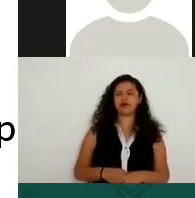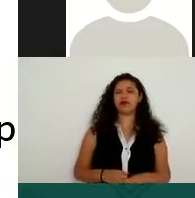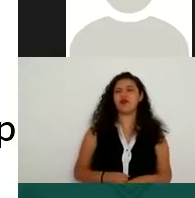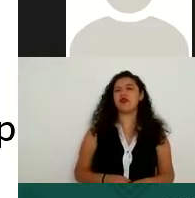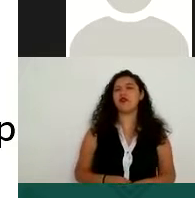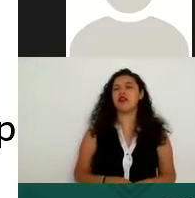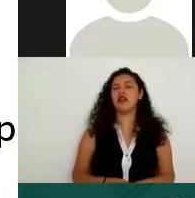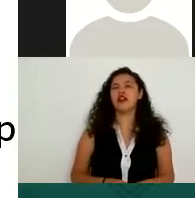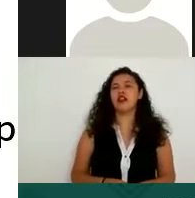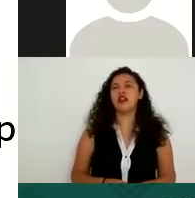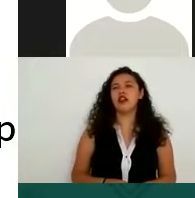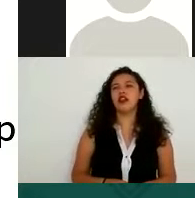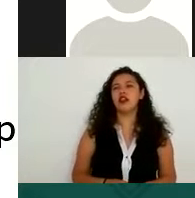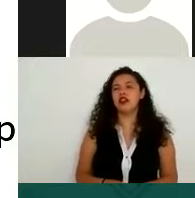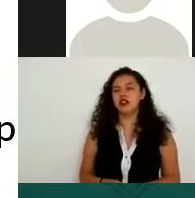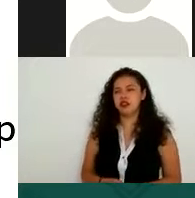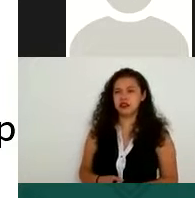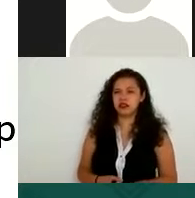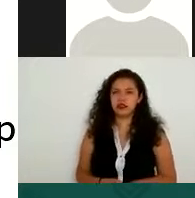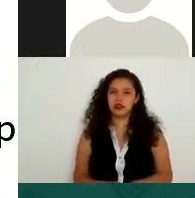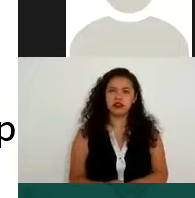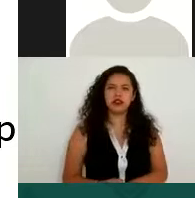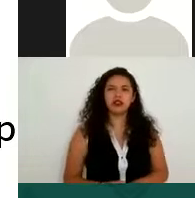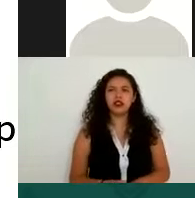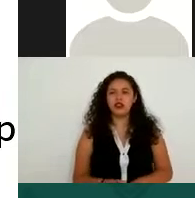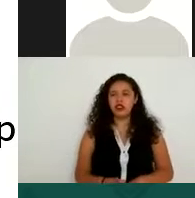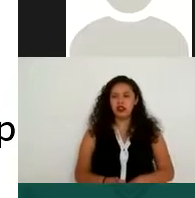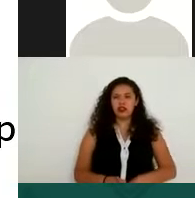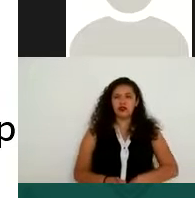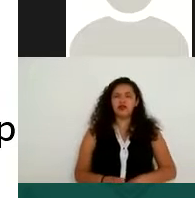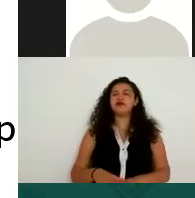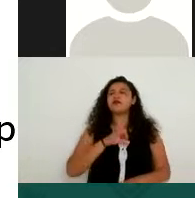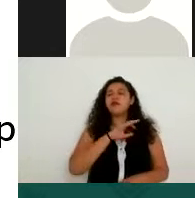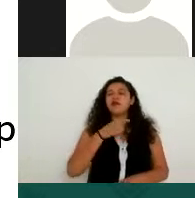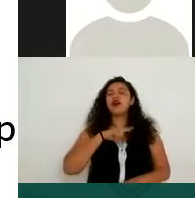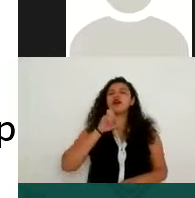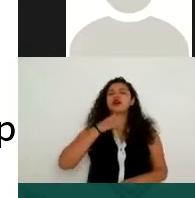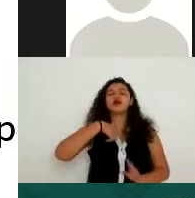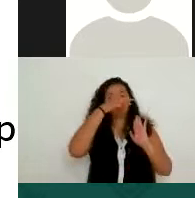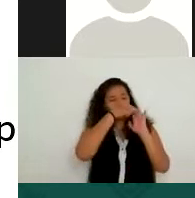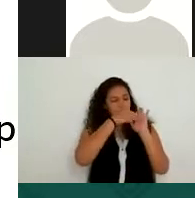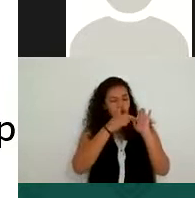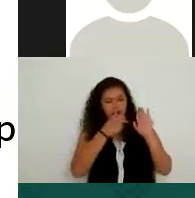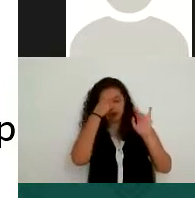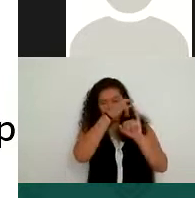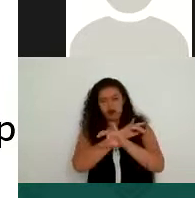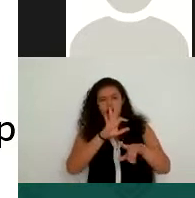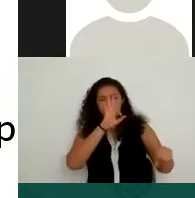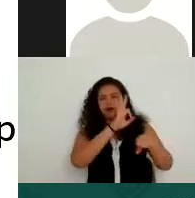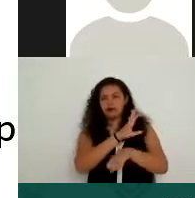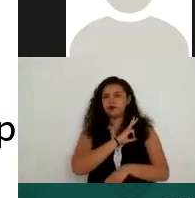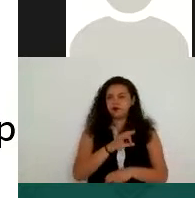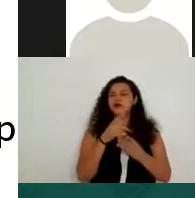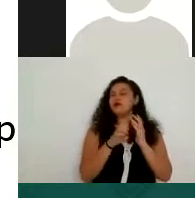la tengo en mi poder, entonces es cuando nosotros debemos de tomar las medidas para poder proteger esa información. Por ejemplo, en este caso,